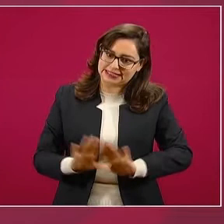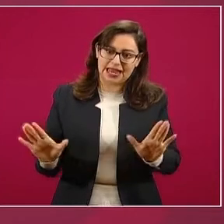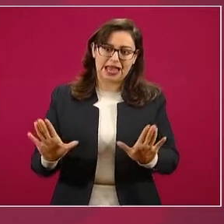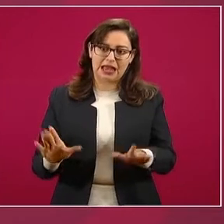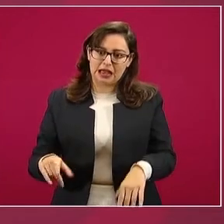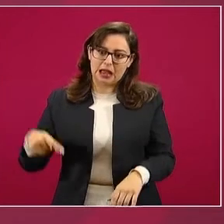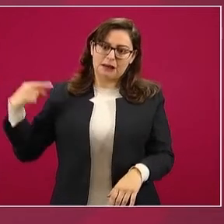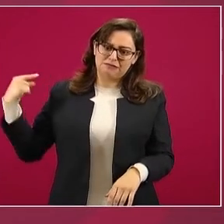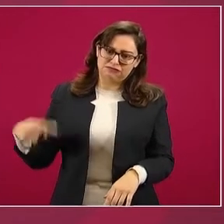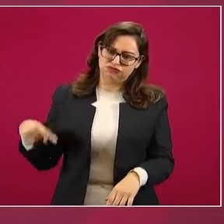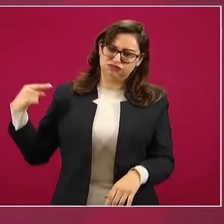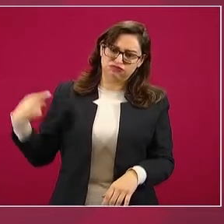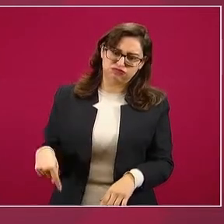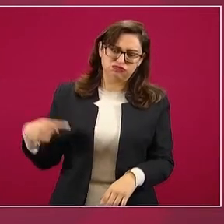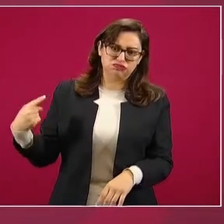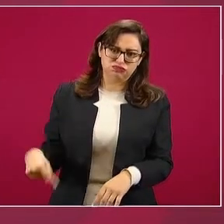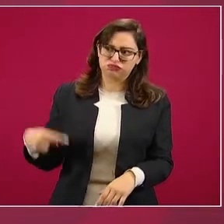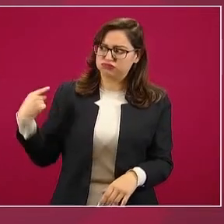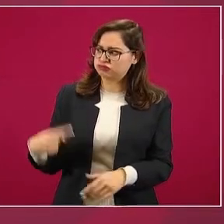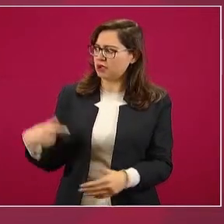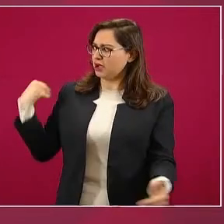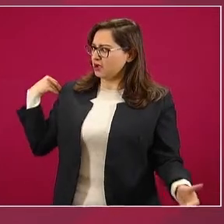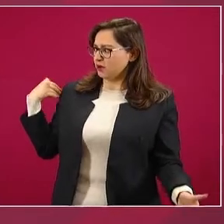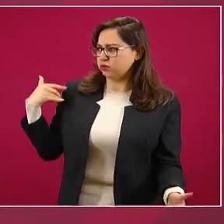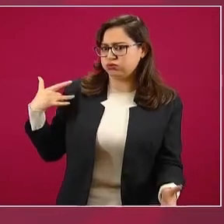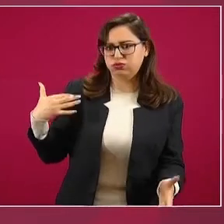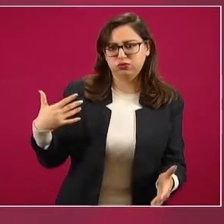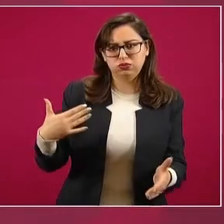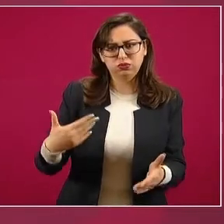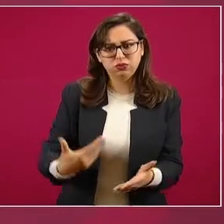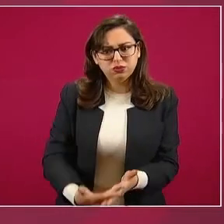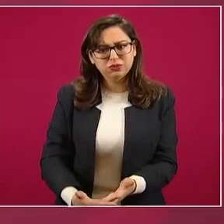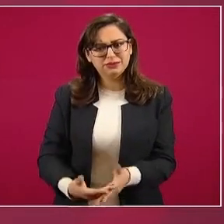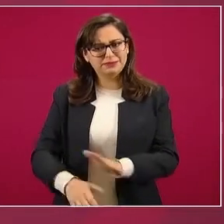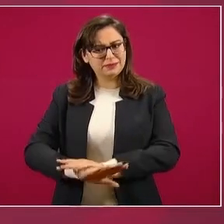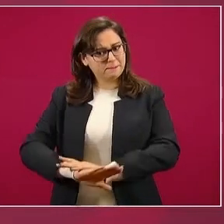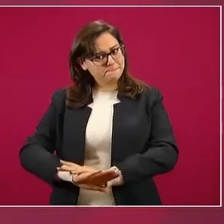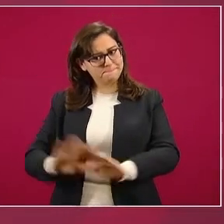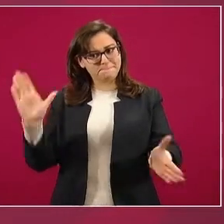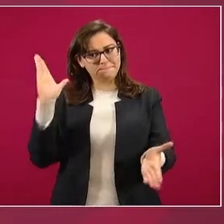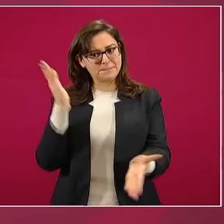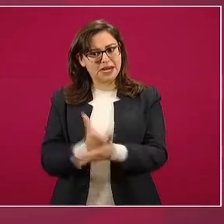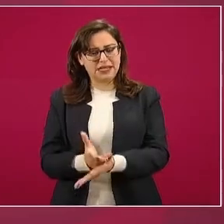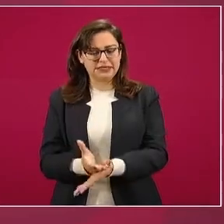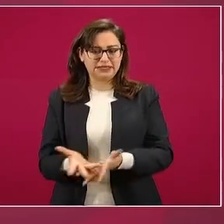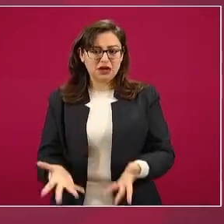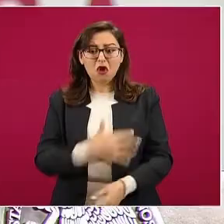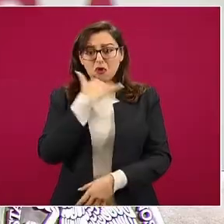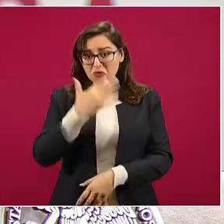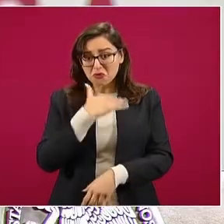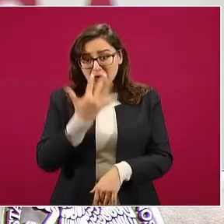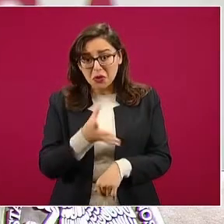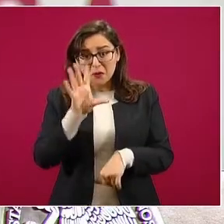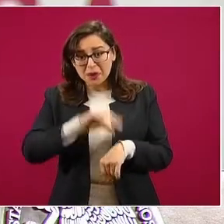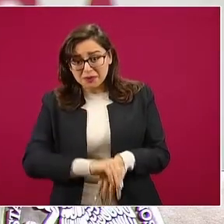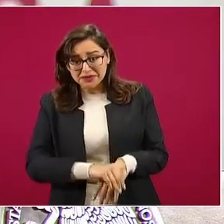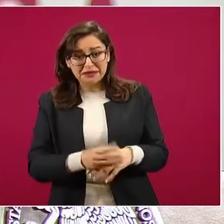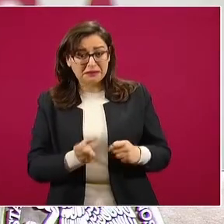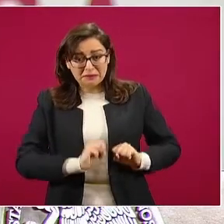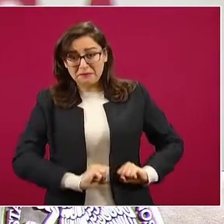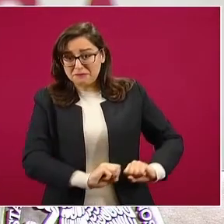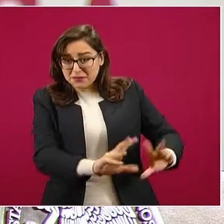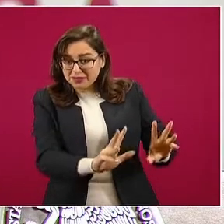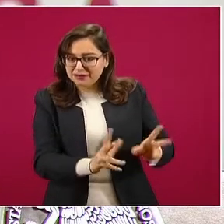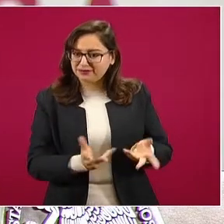significaba permitir tolerar la corrupción. Por ejemplo,